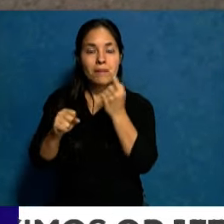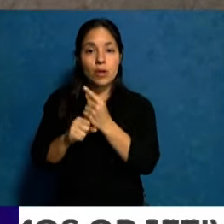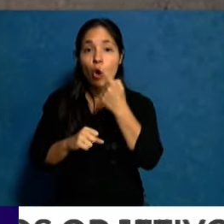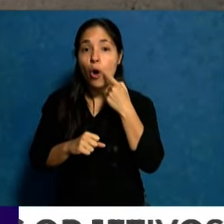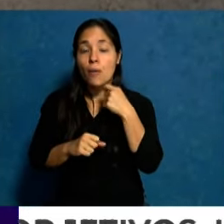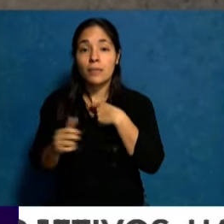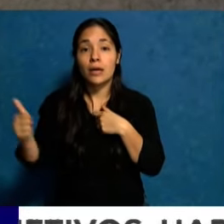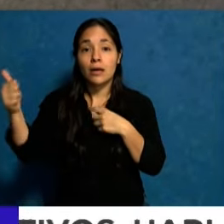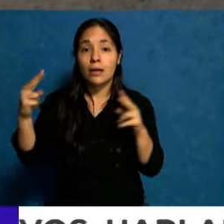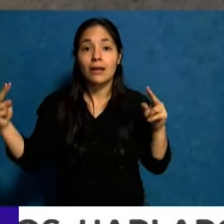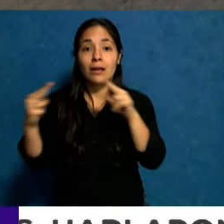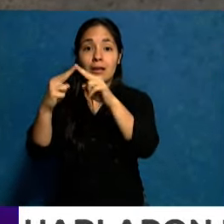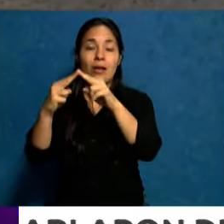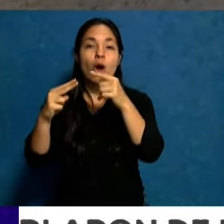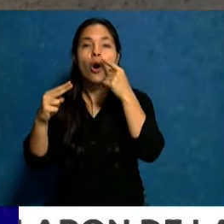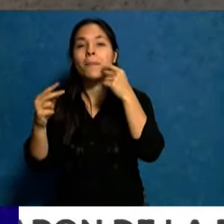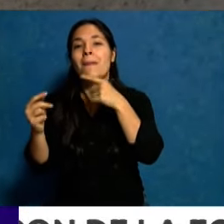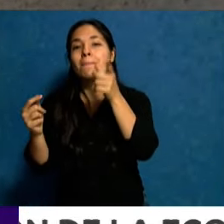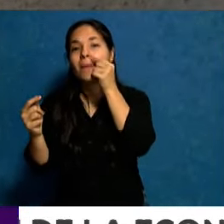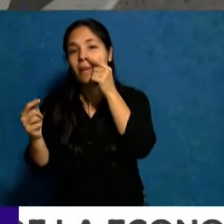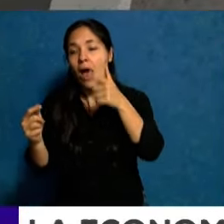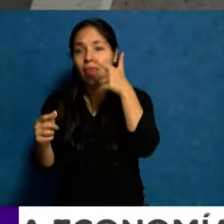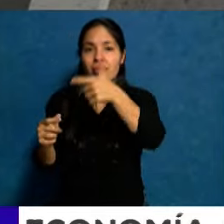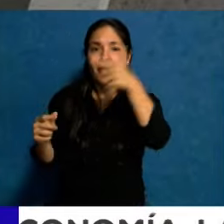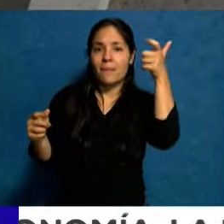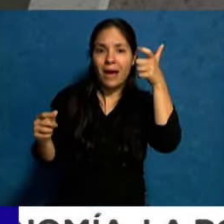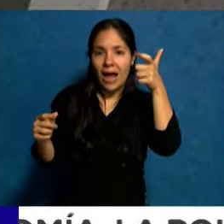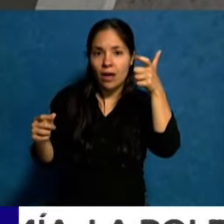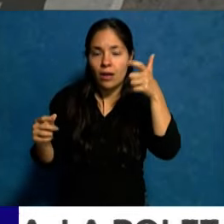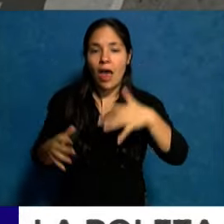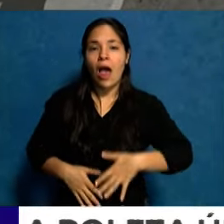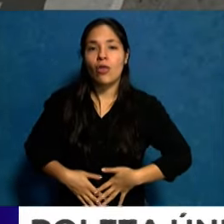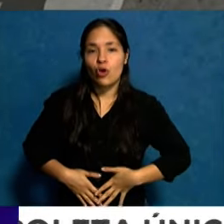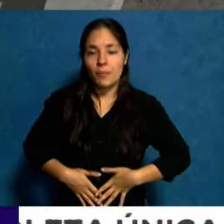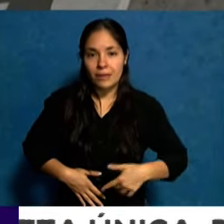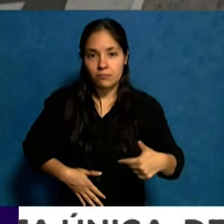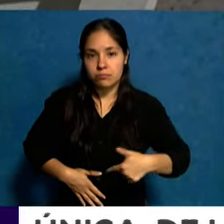hombre que es el padre de esta mujer y le dispararon en el abdomen.